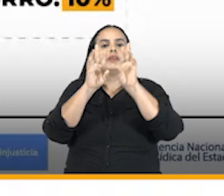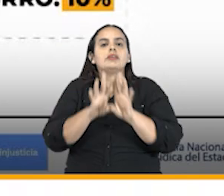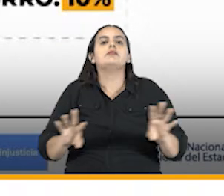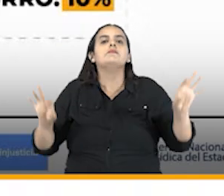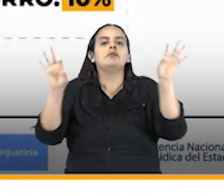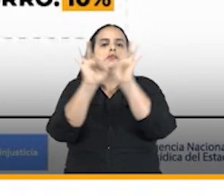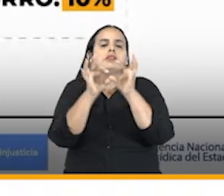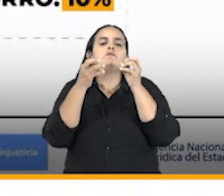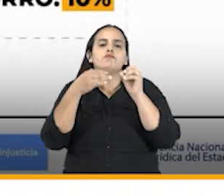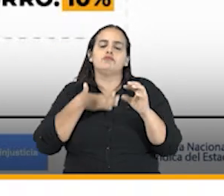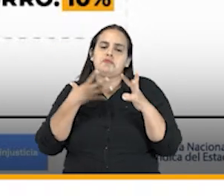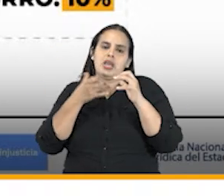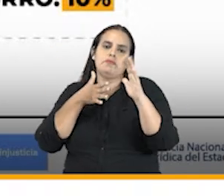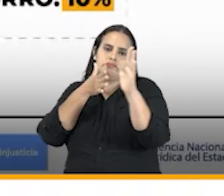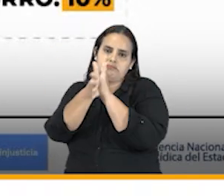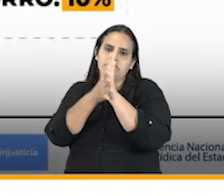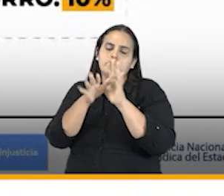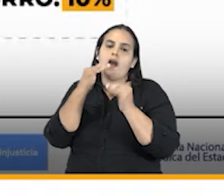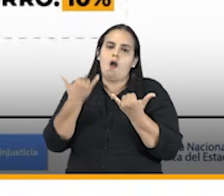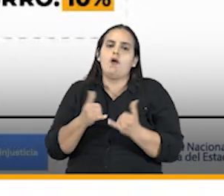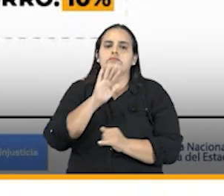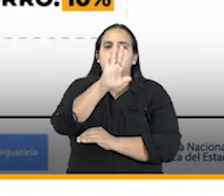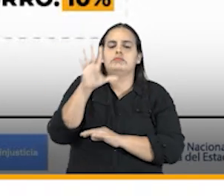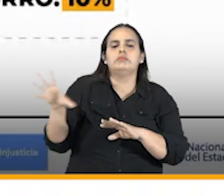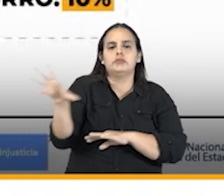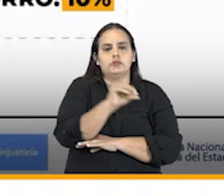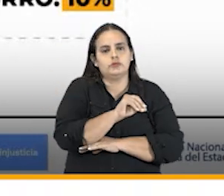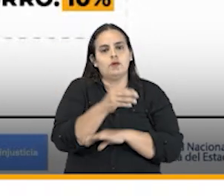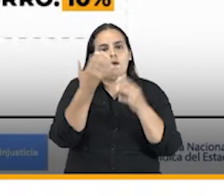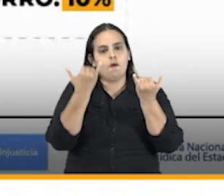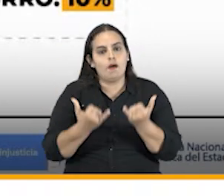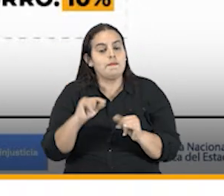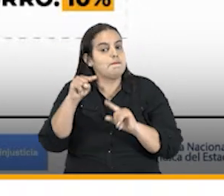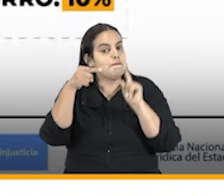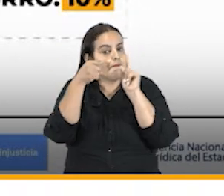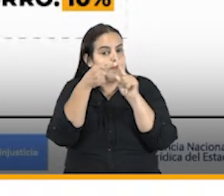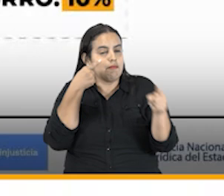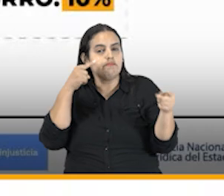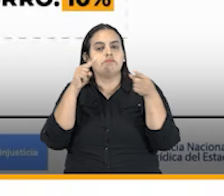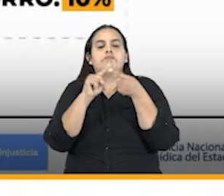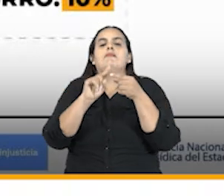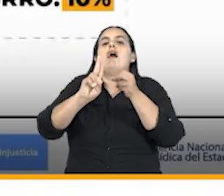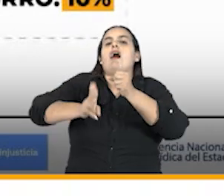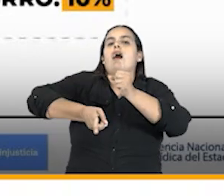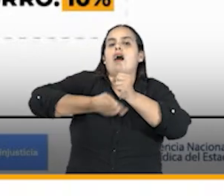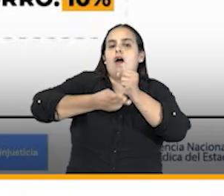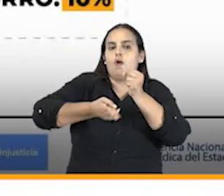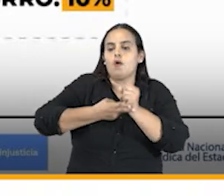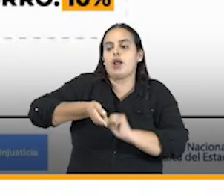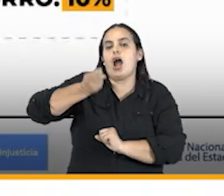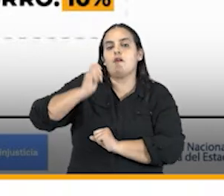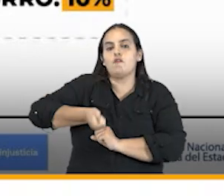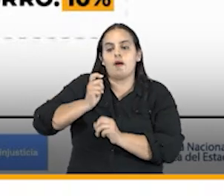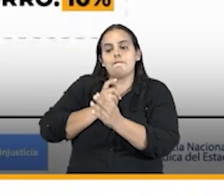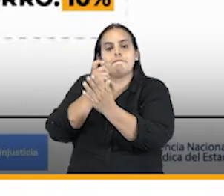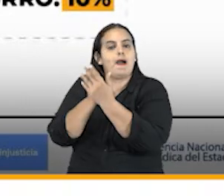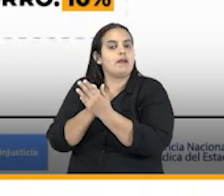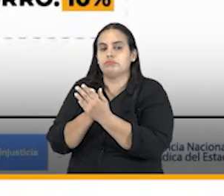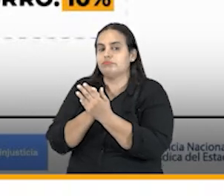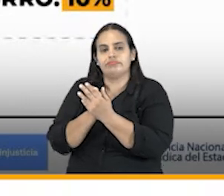importantes que quiero destacar con ustedes hoy el primero de ellos es que logramos un ahorro en honorarios de abogados